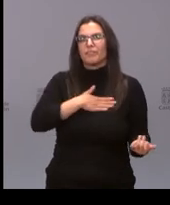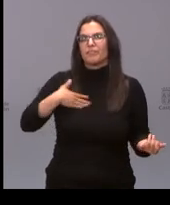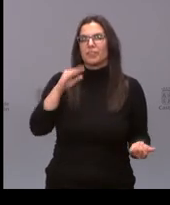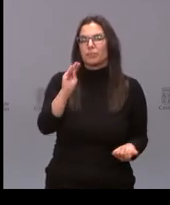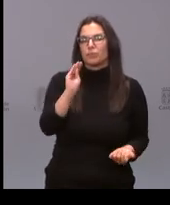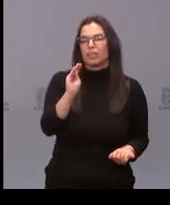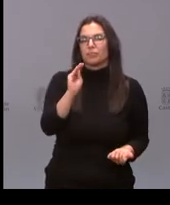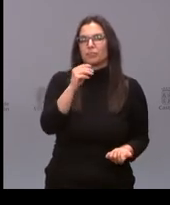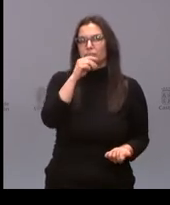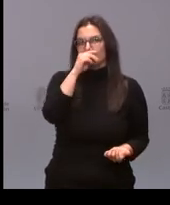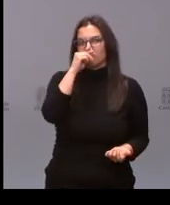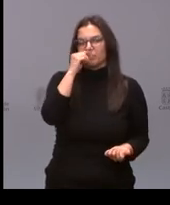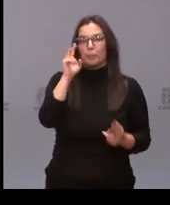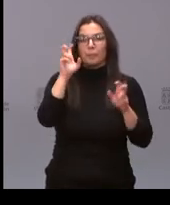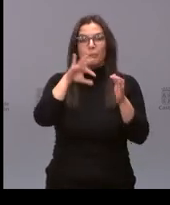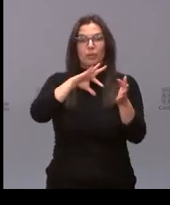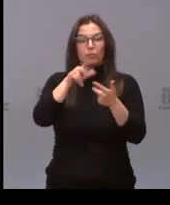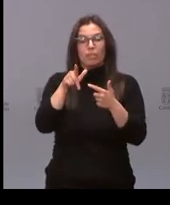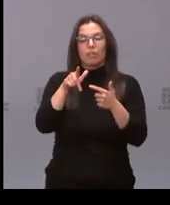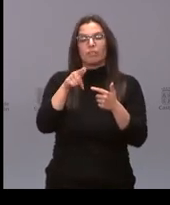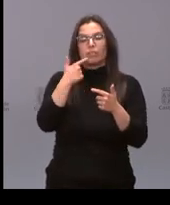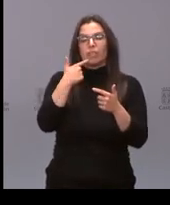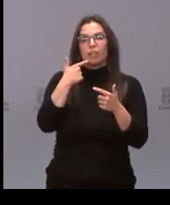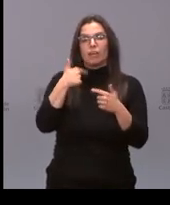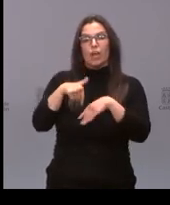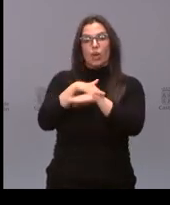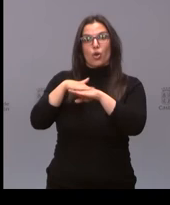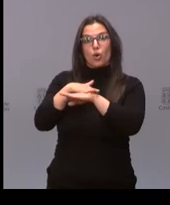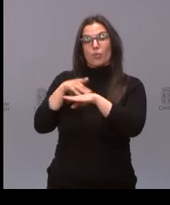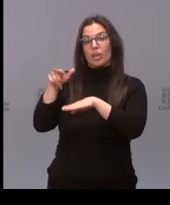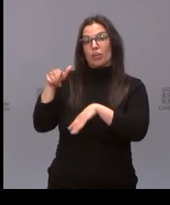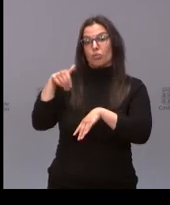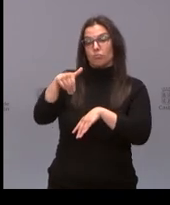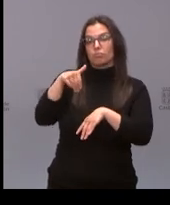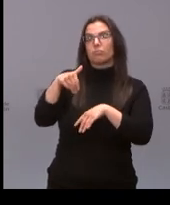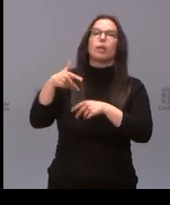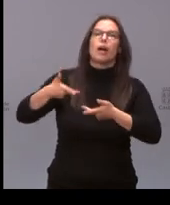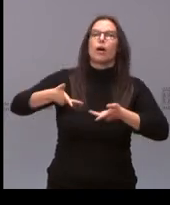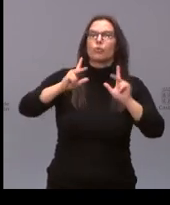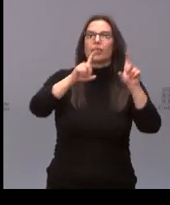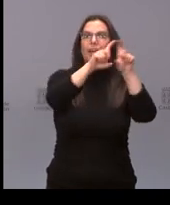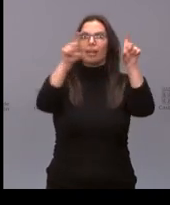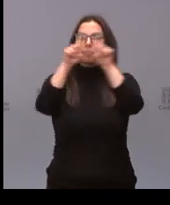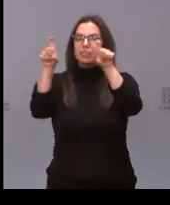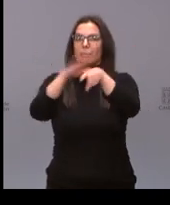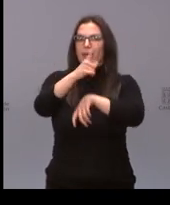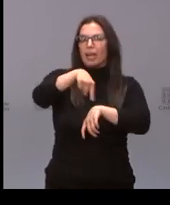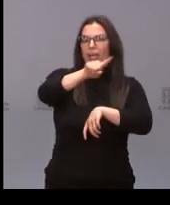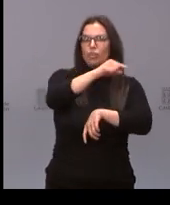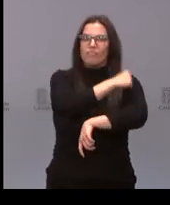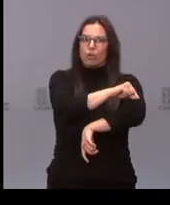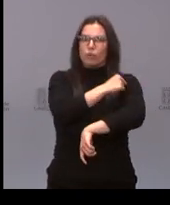sobre la noticia de que el Gobierno ha autorizado o va a autorizar a las empresas para que puedan vacunar por su cuenta, porque